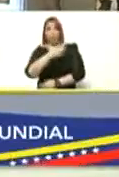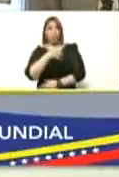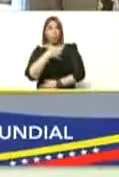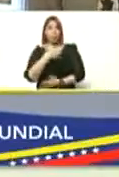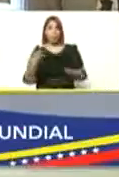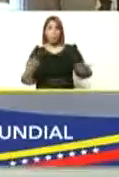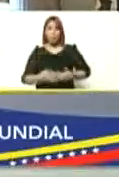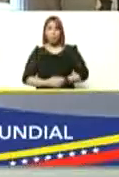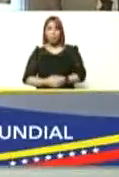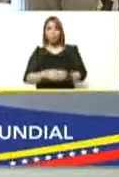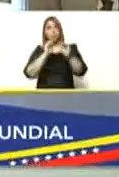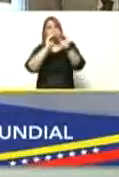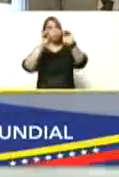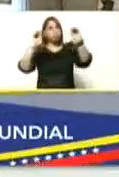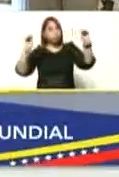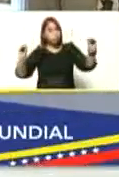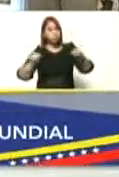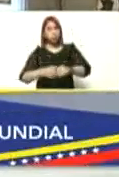le hago un llamado